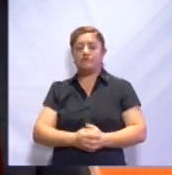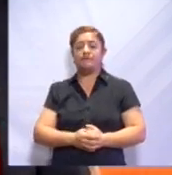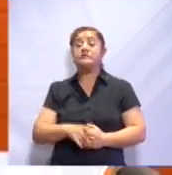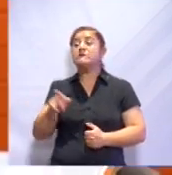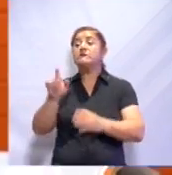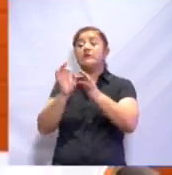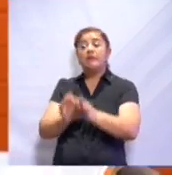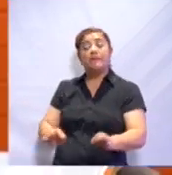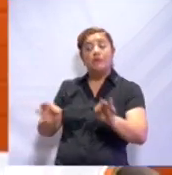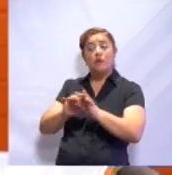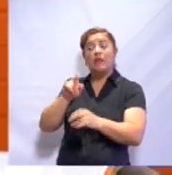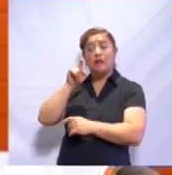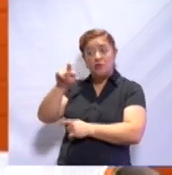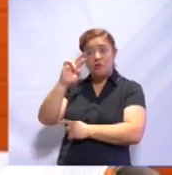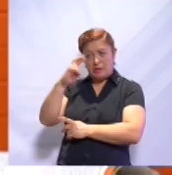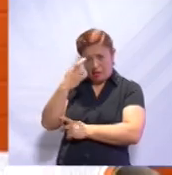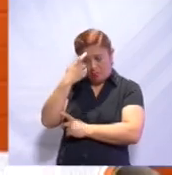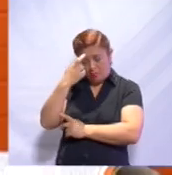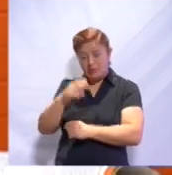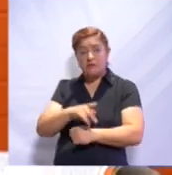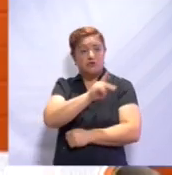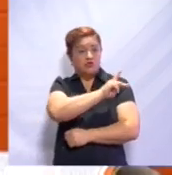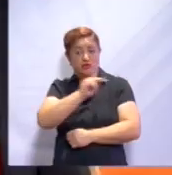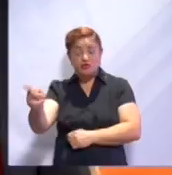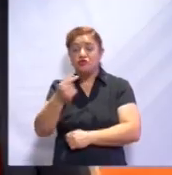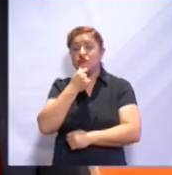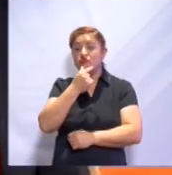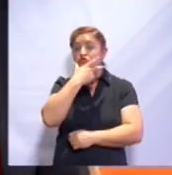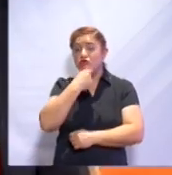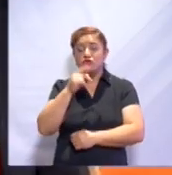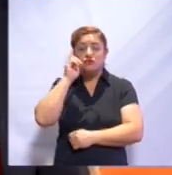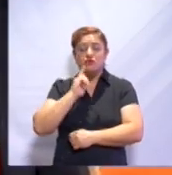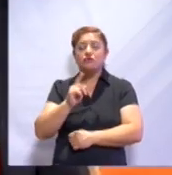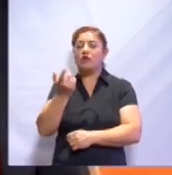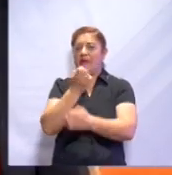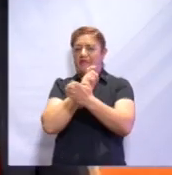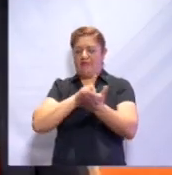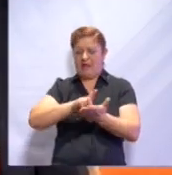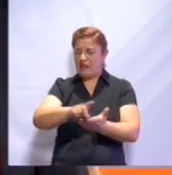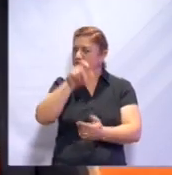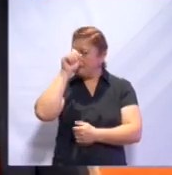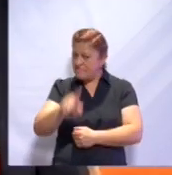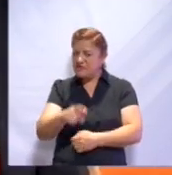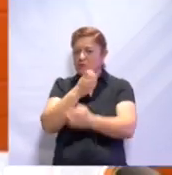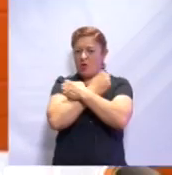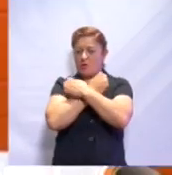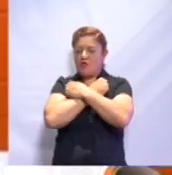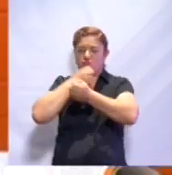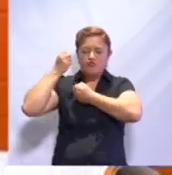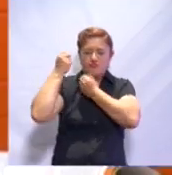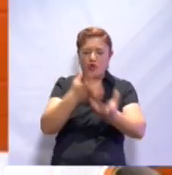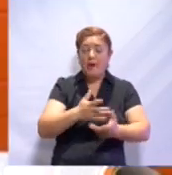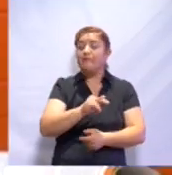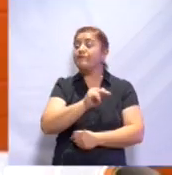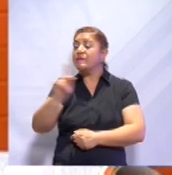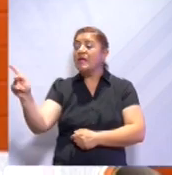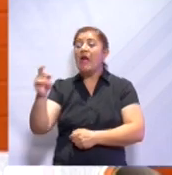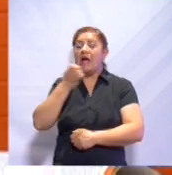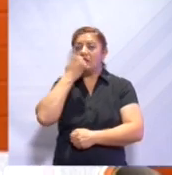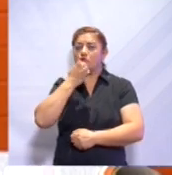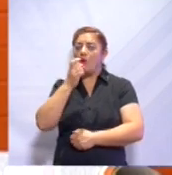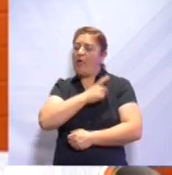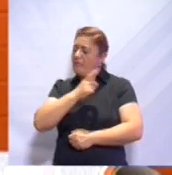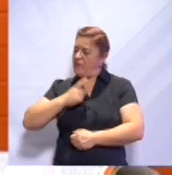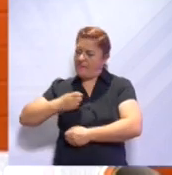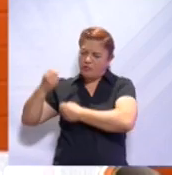recordar que todos los niños y niñas tienen el mismo derecho a recibir educación y todas las escuelas deben brindarle esta atención,